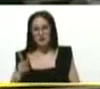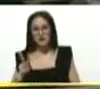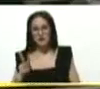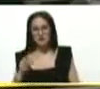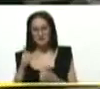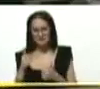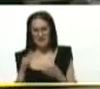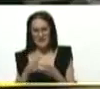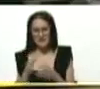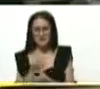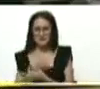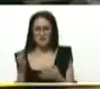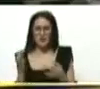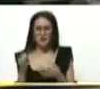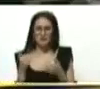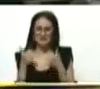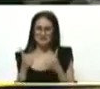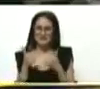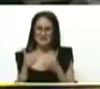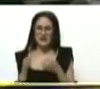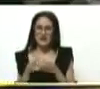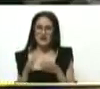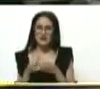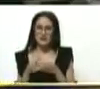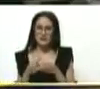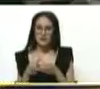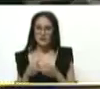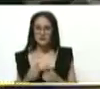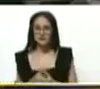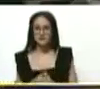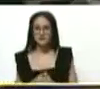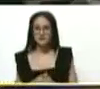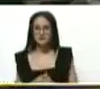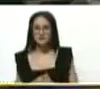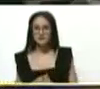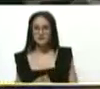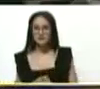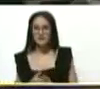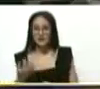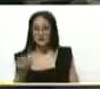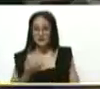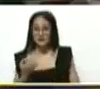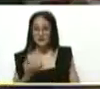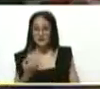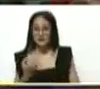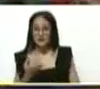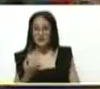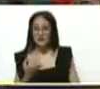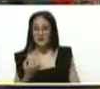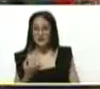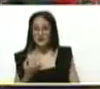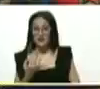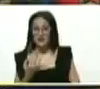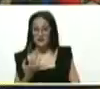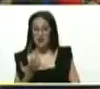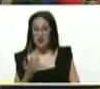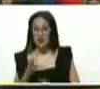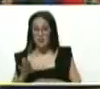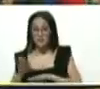super equipo. Un tremendo equipo. Un verdadero camaraderismo,